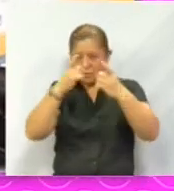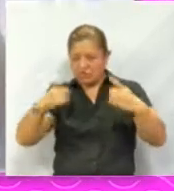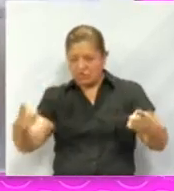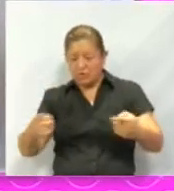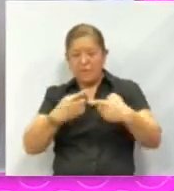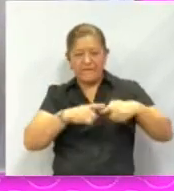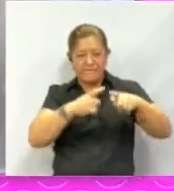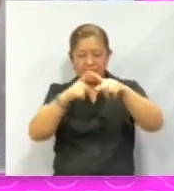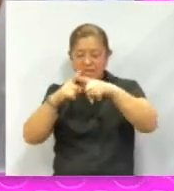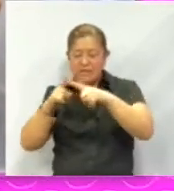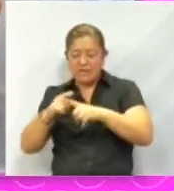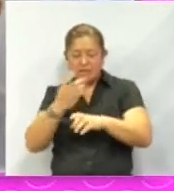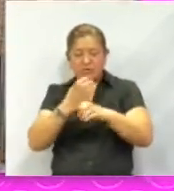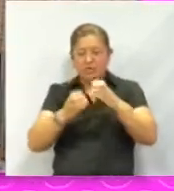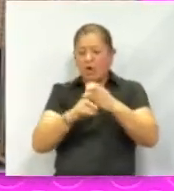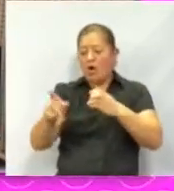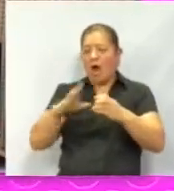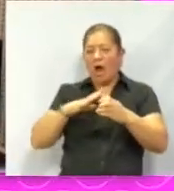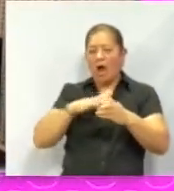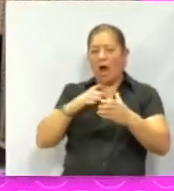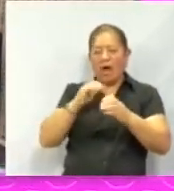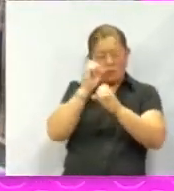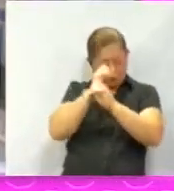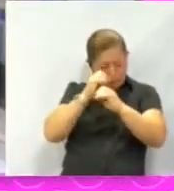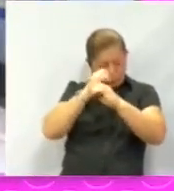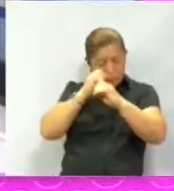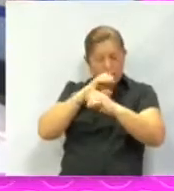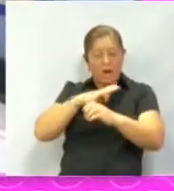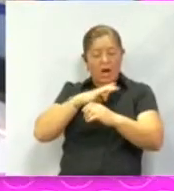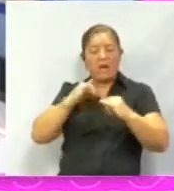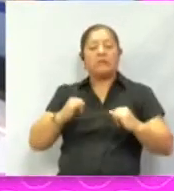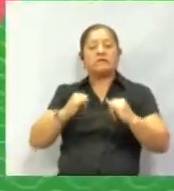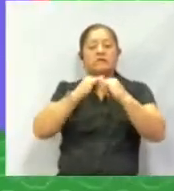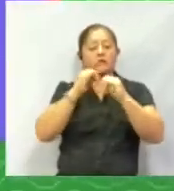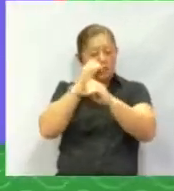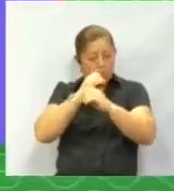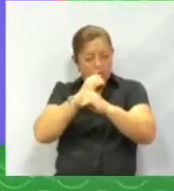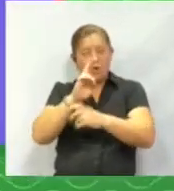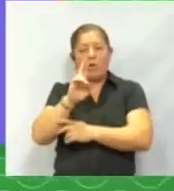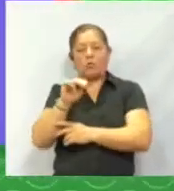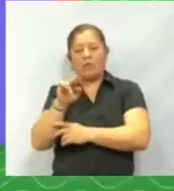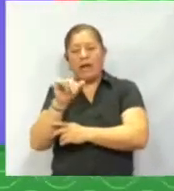instrumentación astronómica que se realiza en el Instituto de Astronomía de la UNAM.